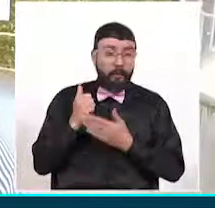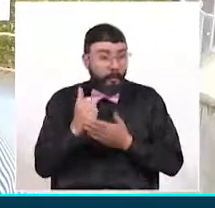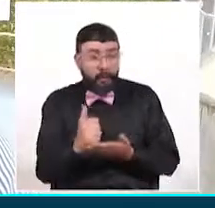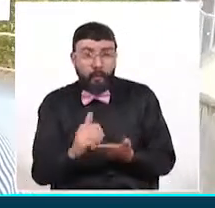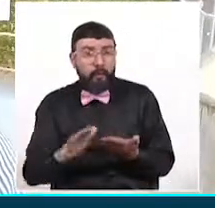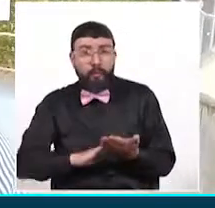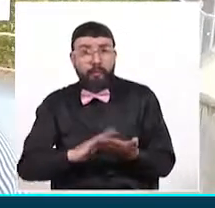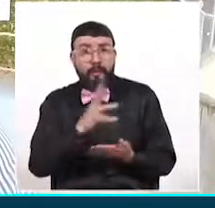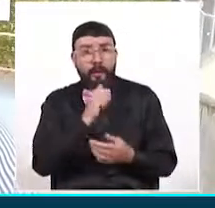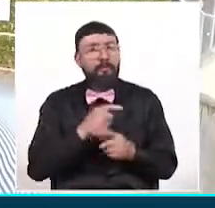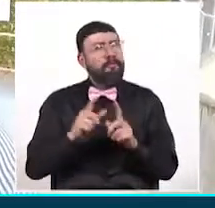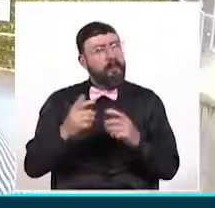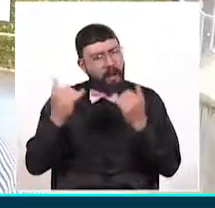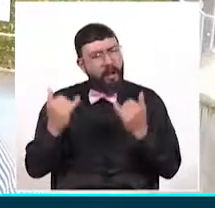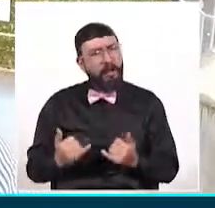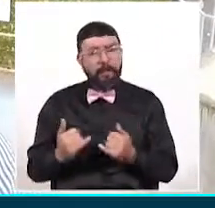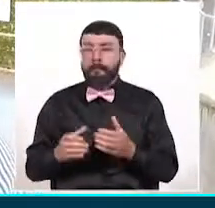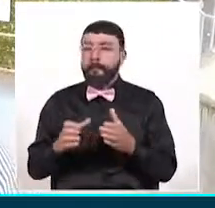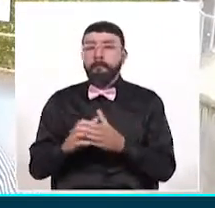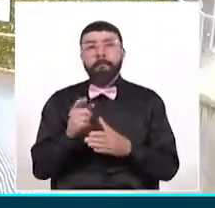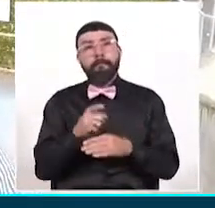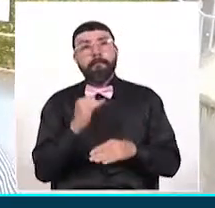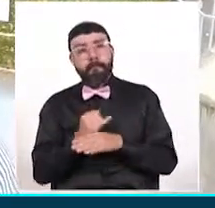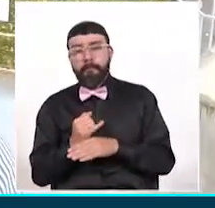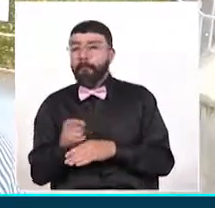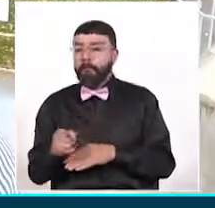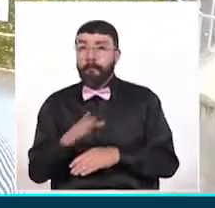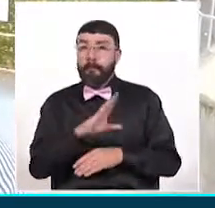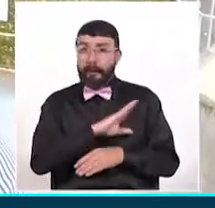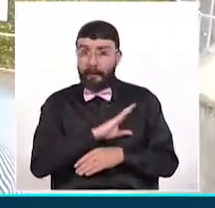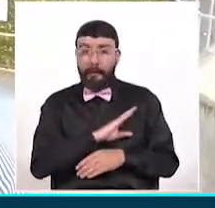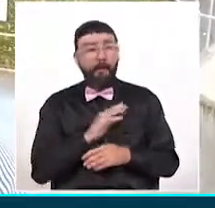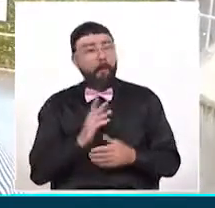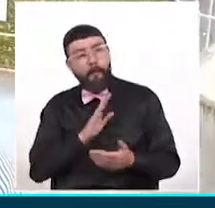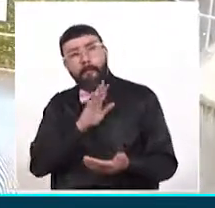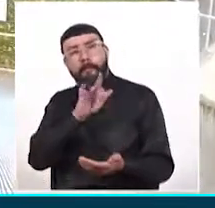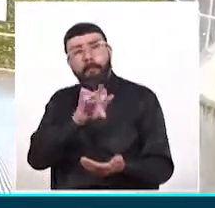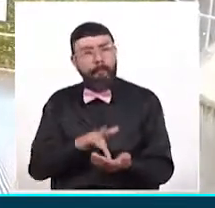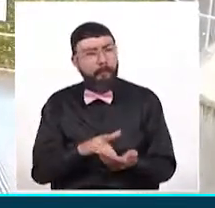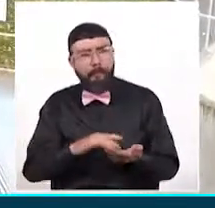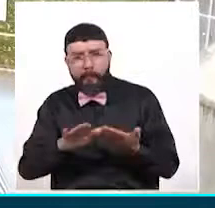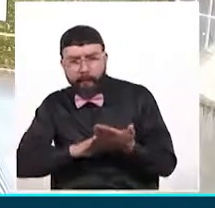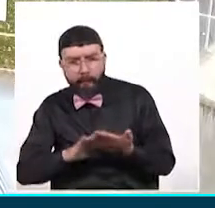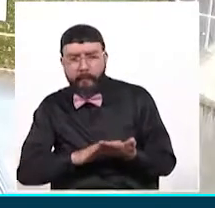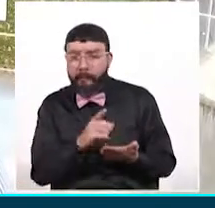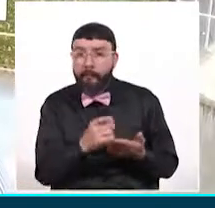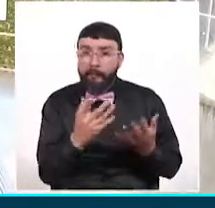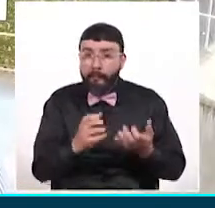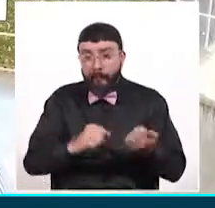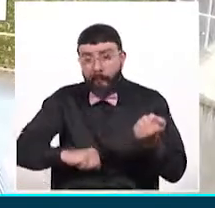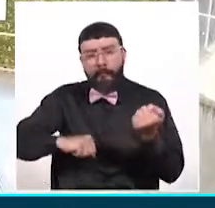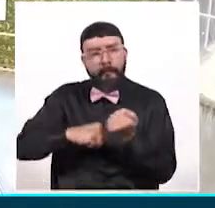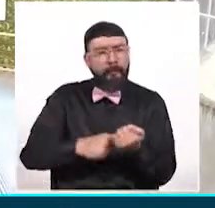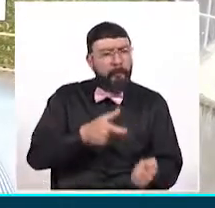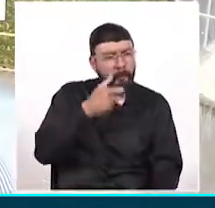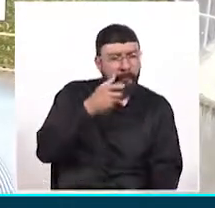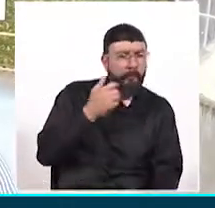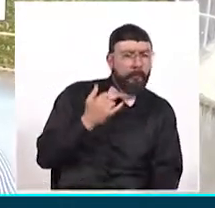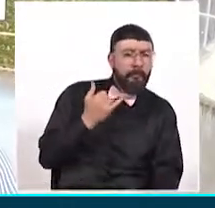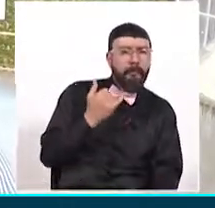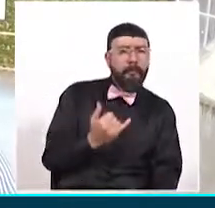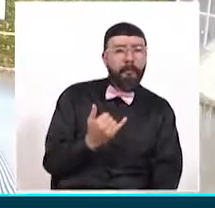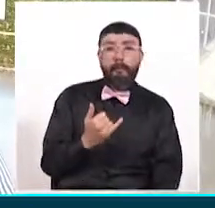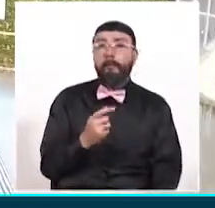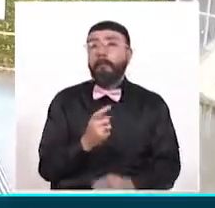traemos a la institucionalidad, a la administración municipal, para que por fin pongan una mirada a